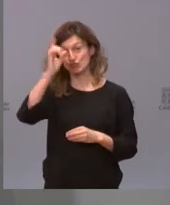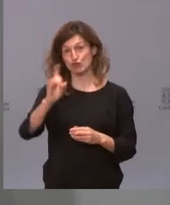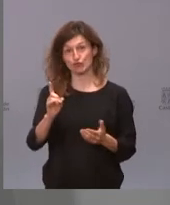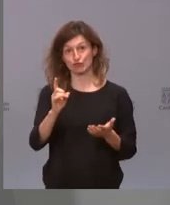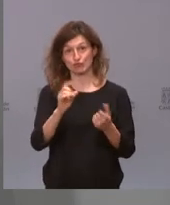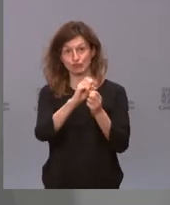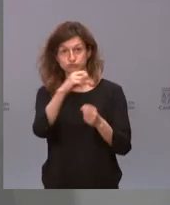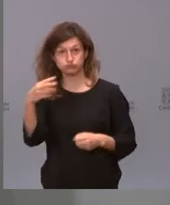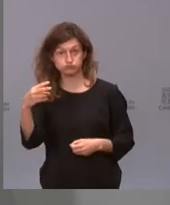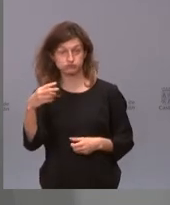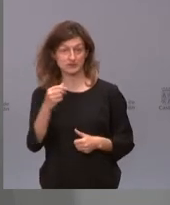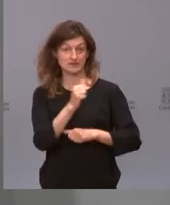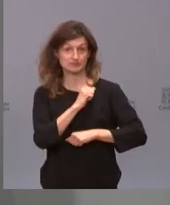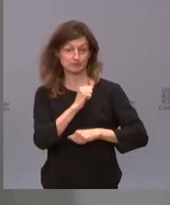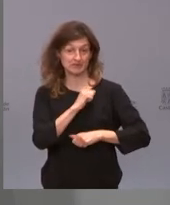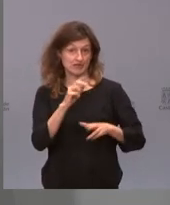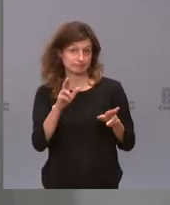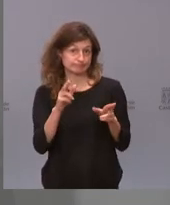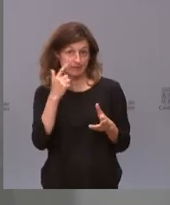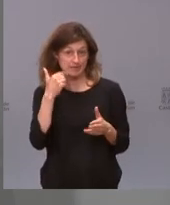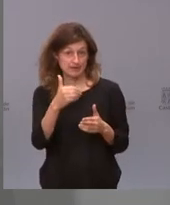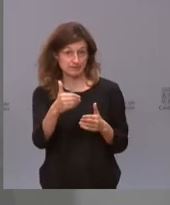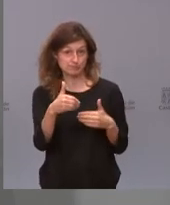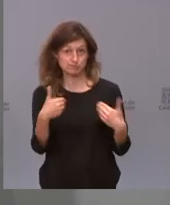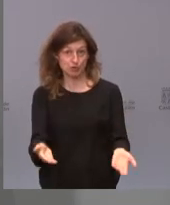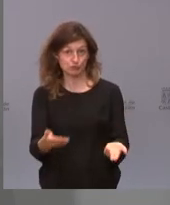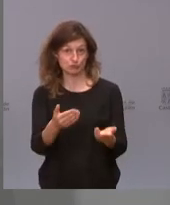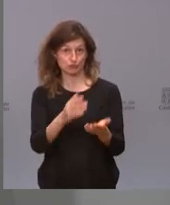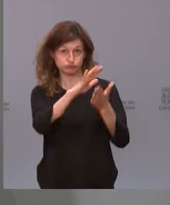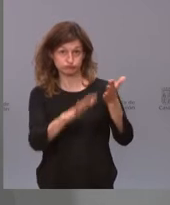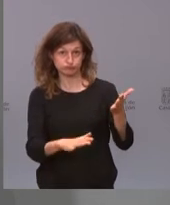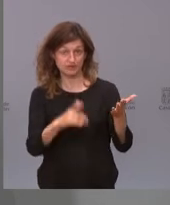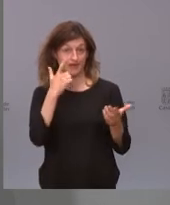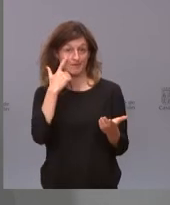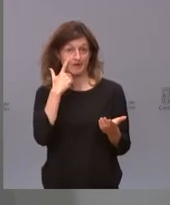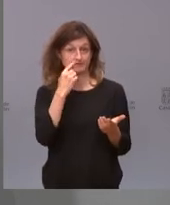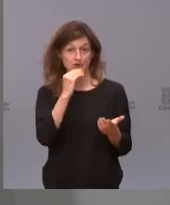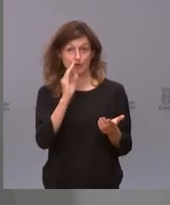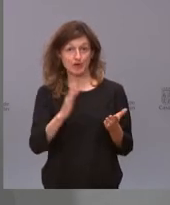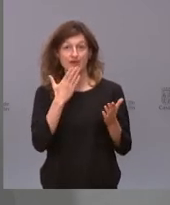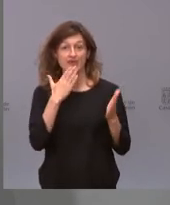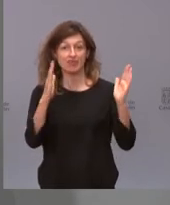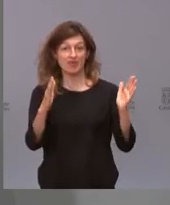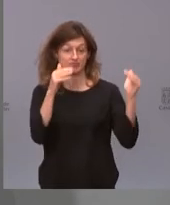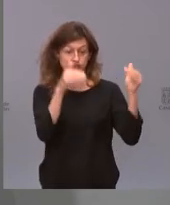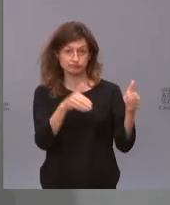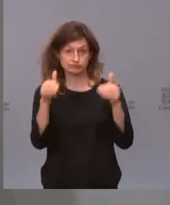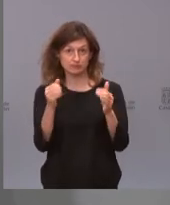dictamen, espero que tengamos el dictamen pronto para saber cuáles son los mejores rangos de edad para cada